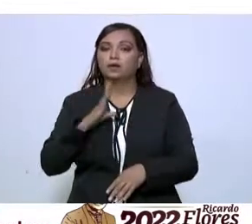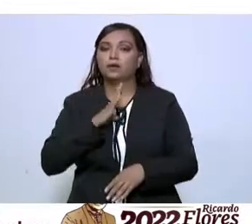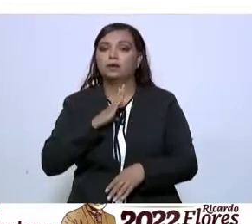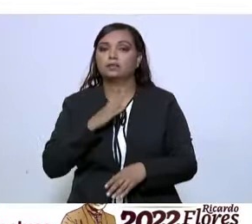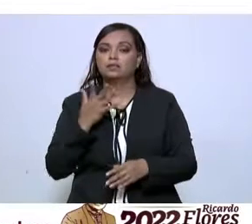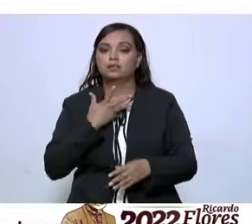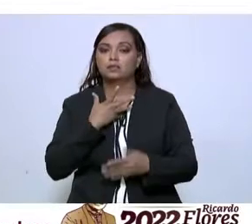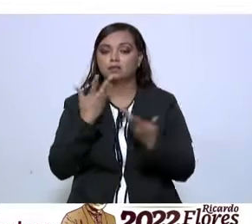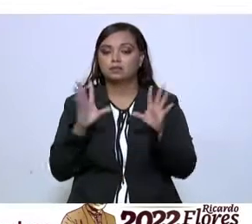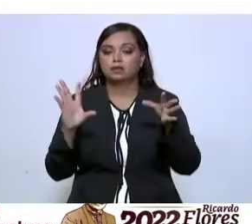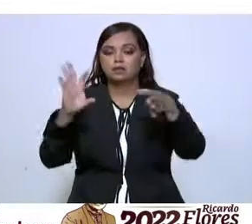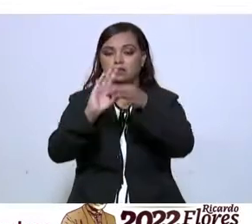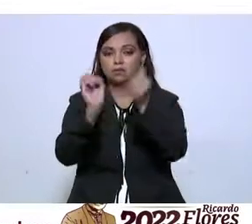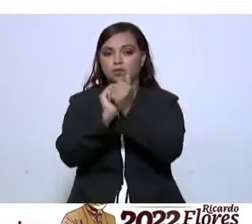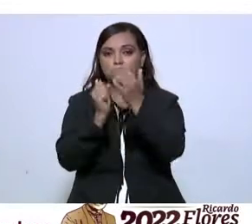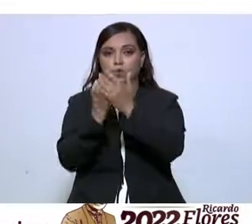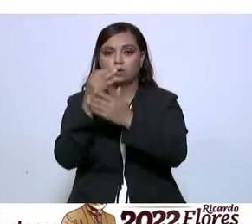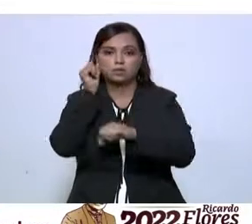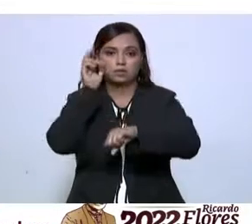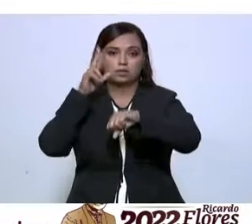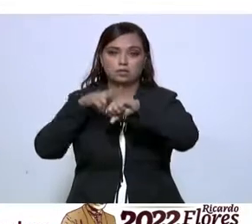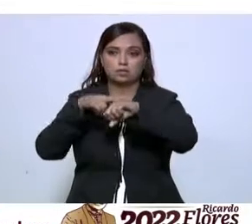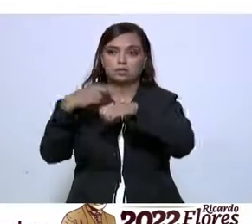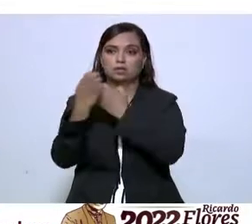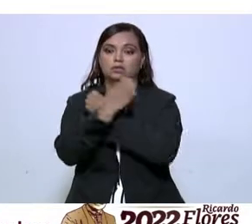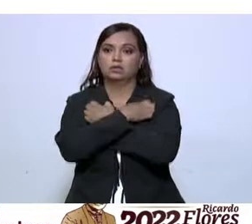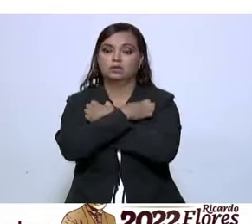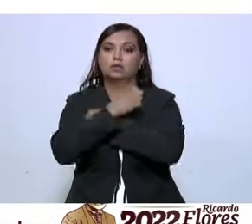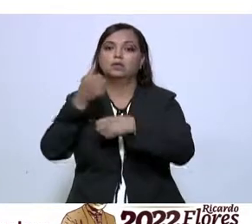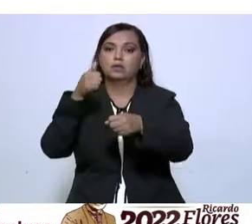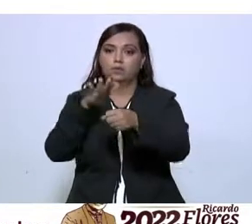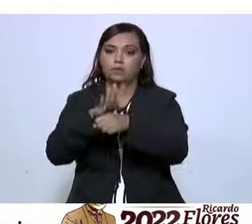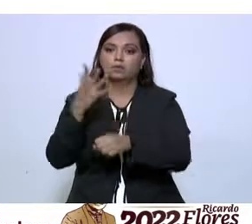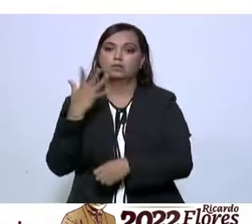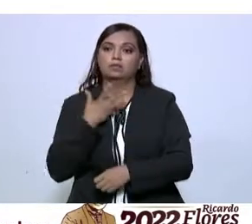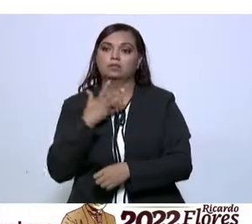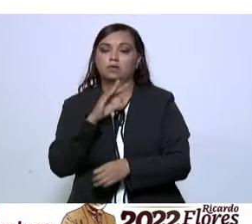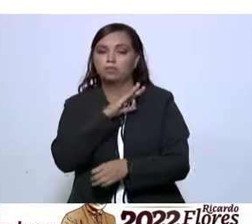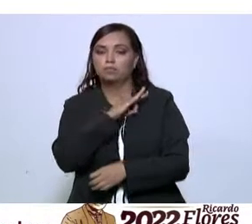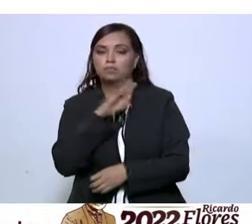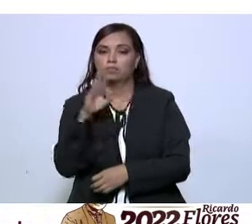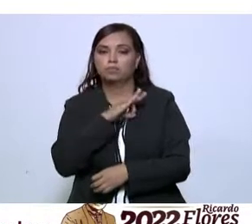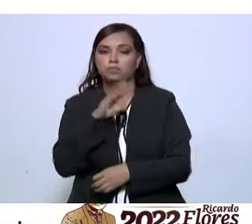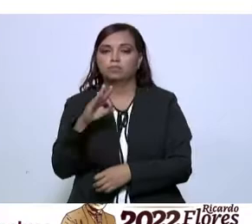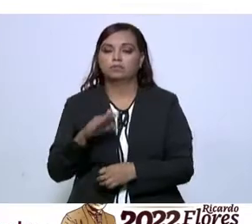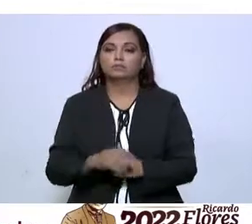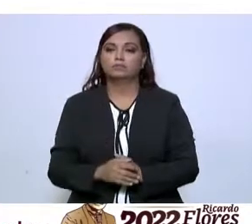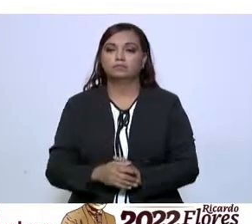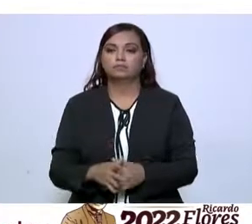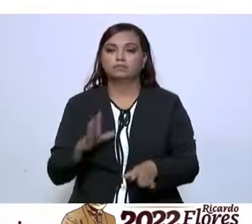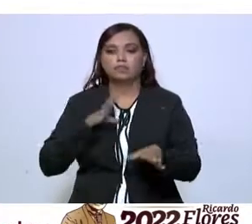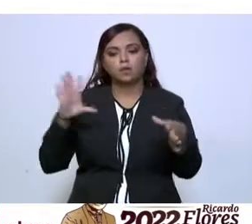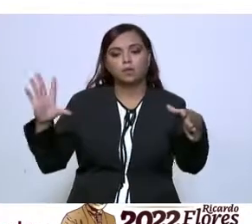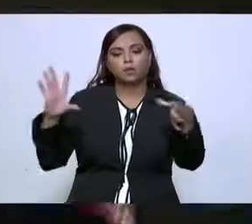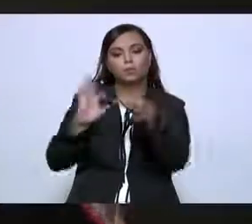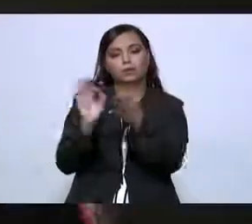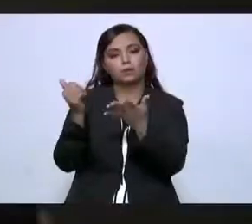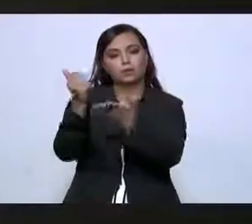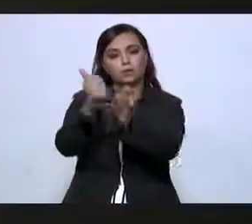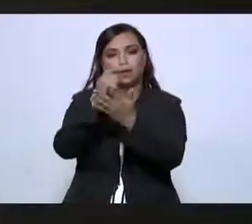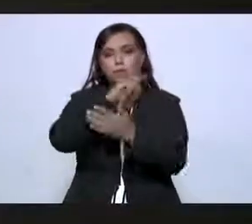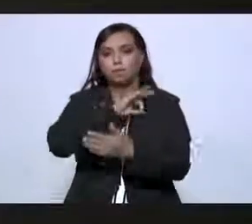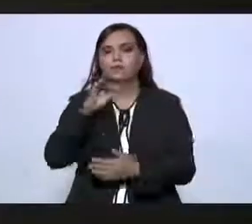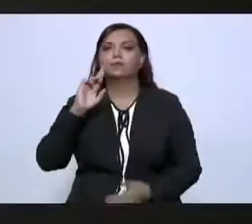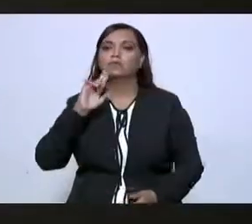establecido ya relación con la nueva secretaria de educación en la cual tenemos la posibilidad de estrechar lazos para poder